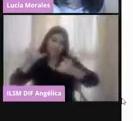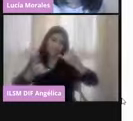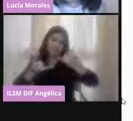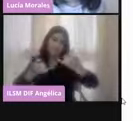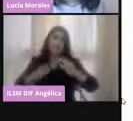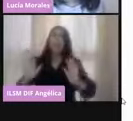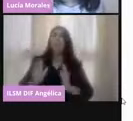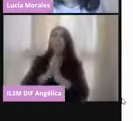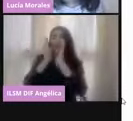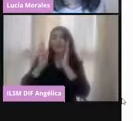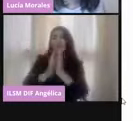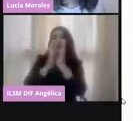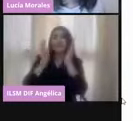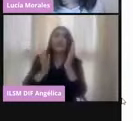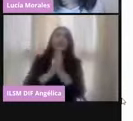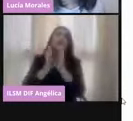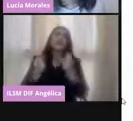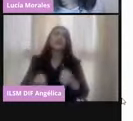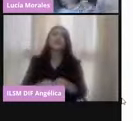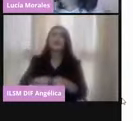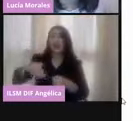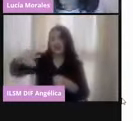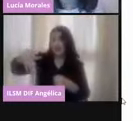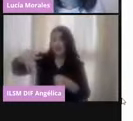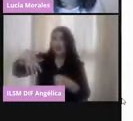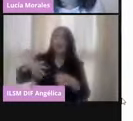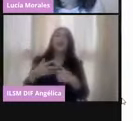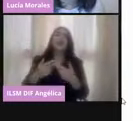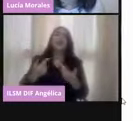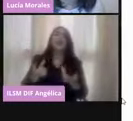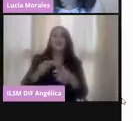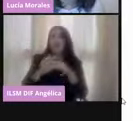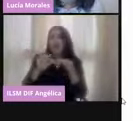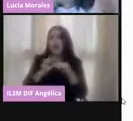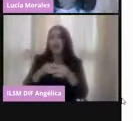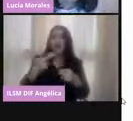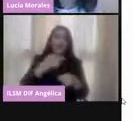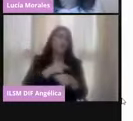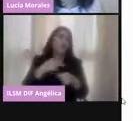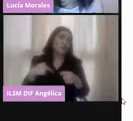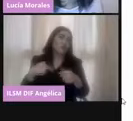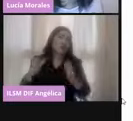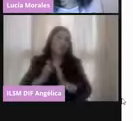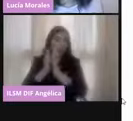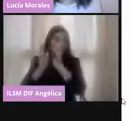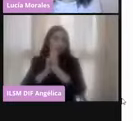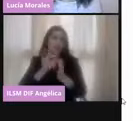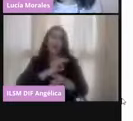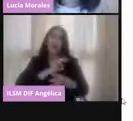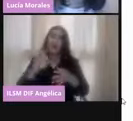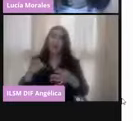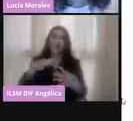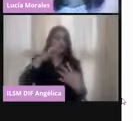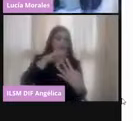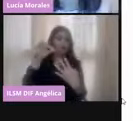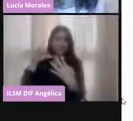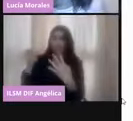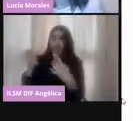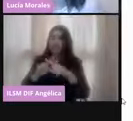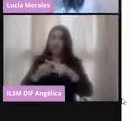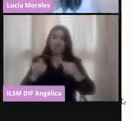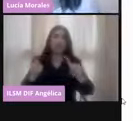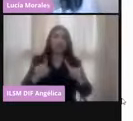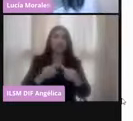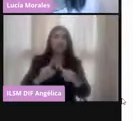participación de la que estábamos hablando, de esta manera que podemos participar, este gran abanico de posibilidades donde podemos participar como